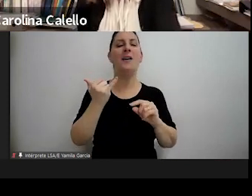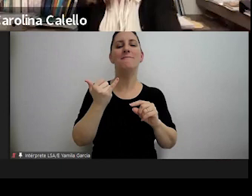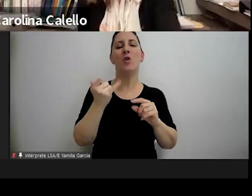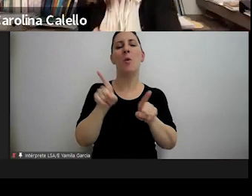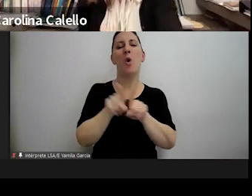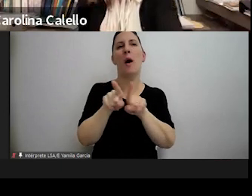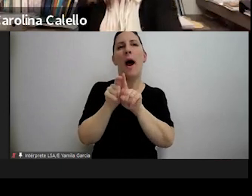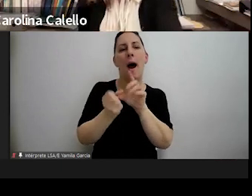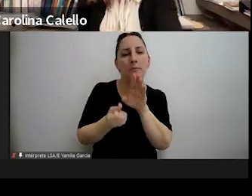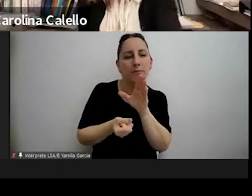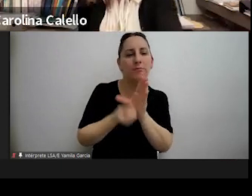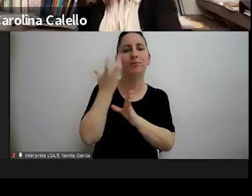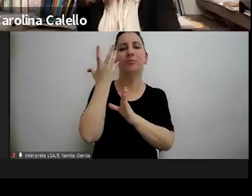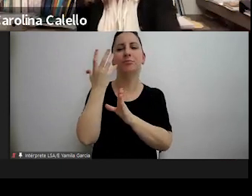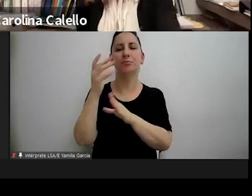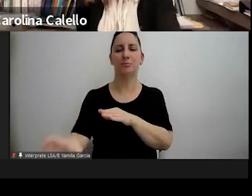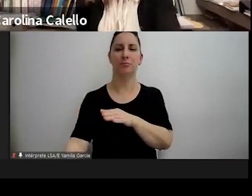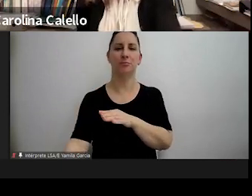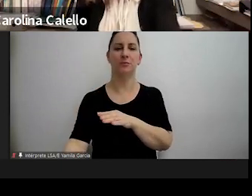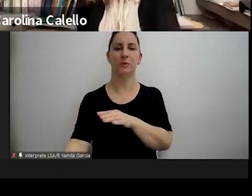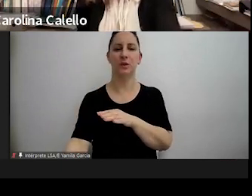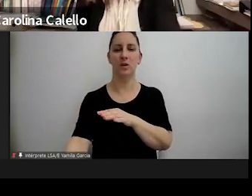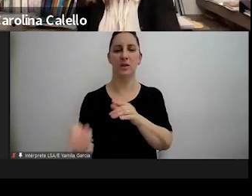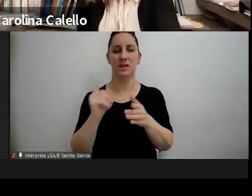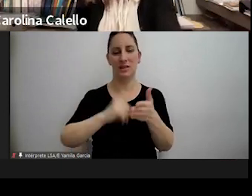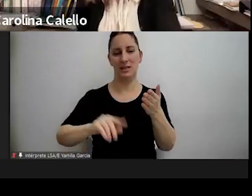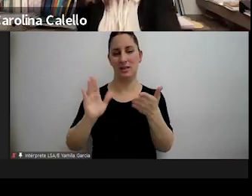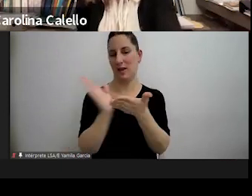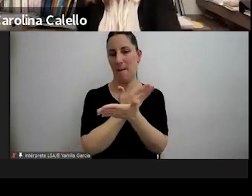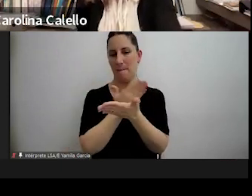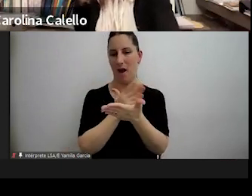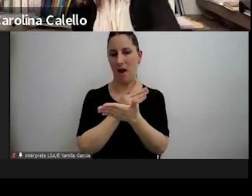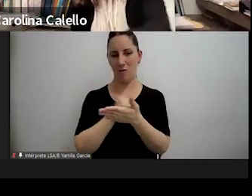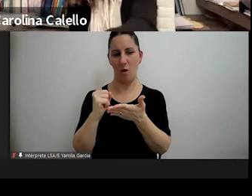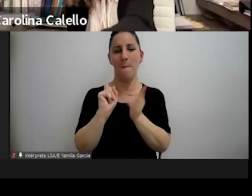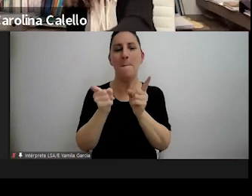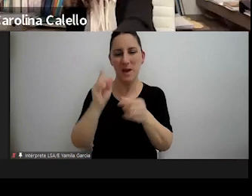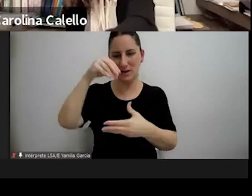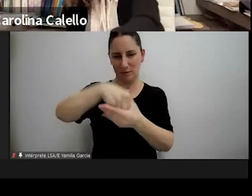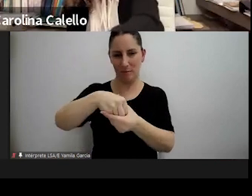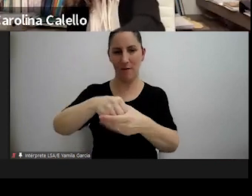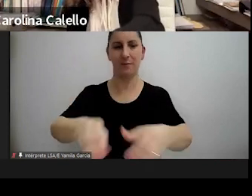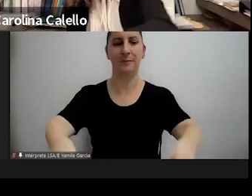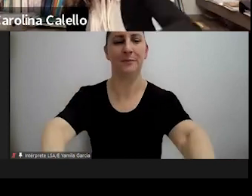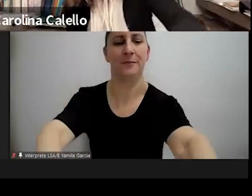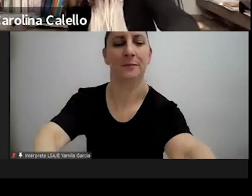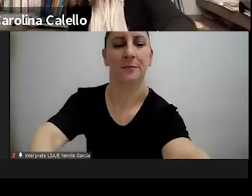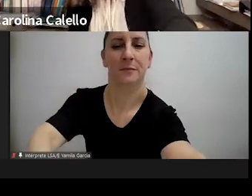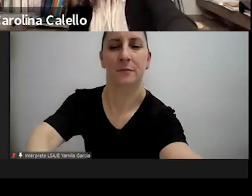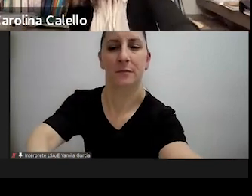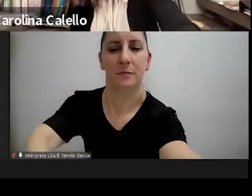originar costas separadas sino que van a formar parte de la misma defensa de fondo